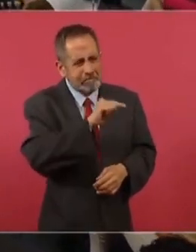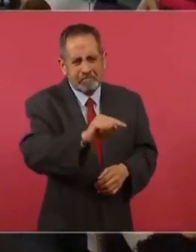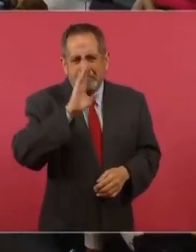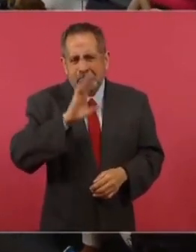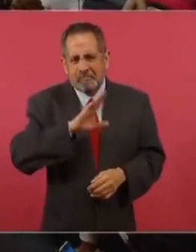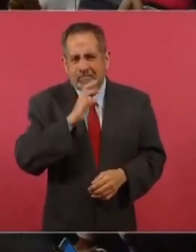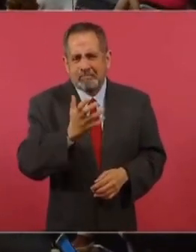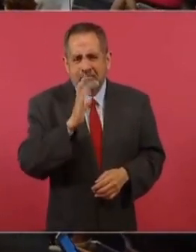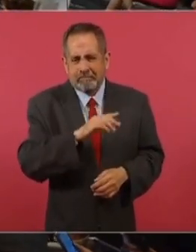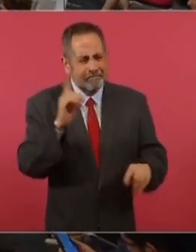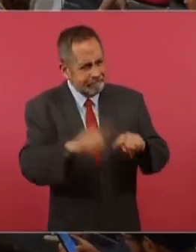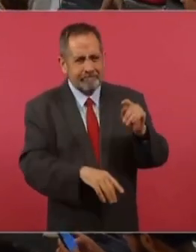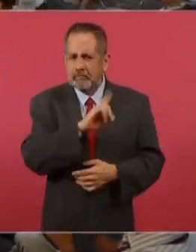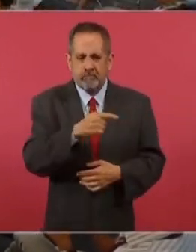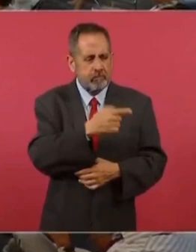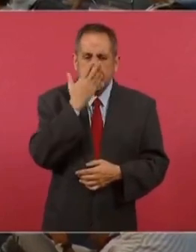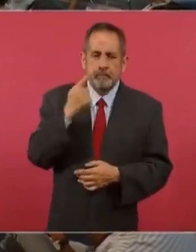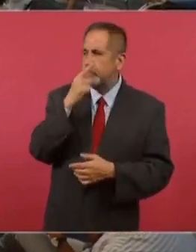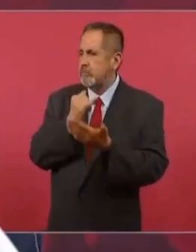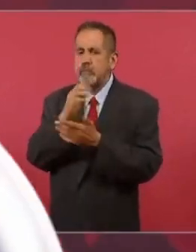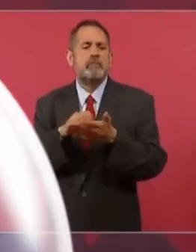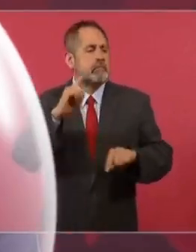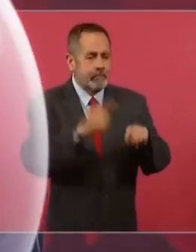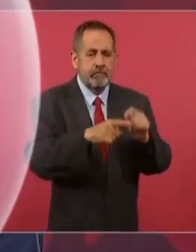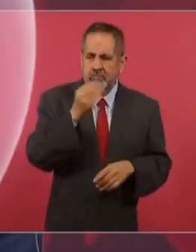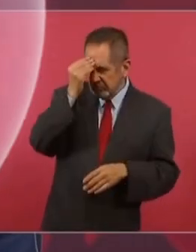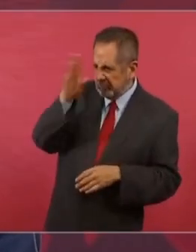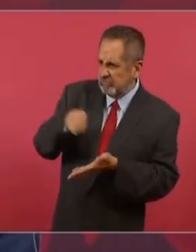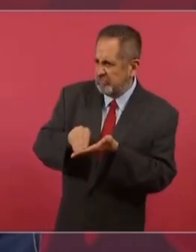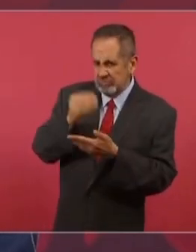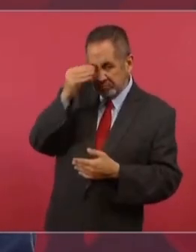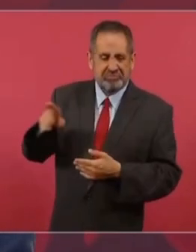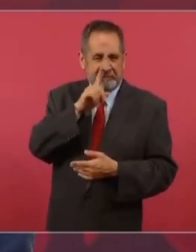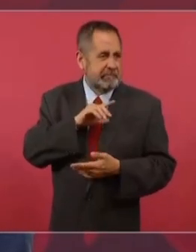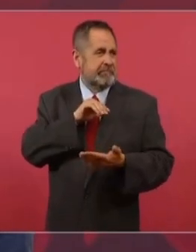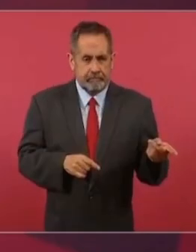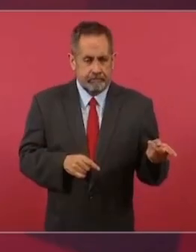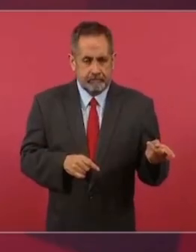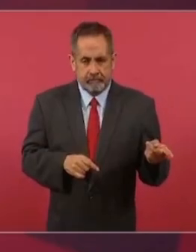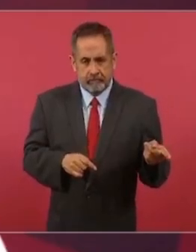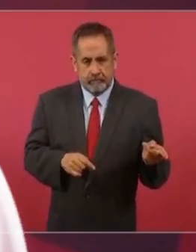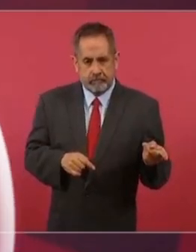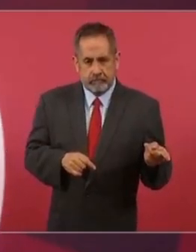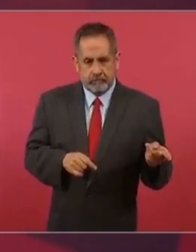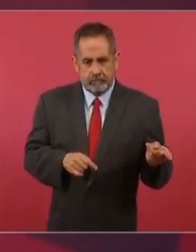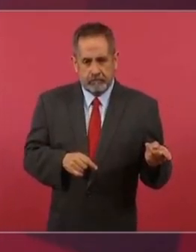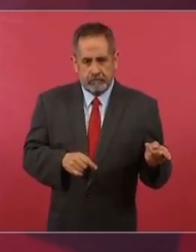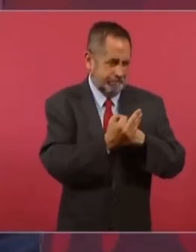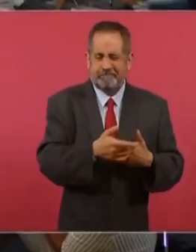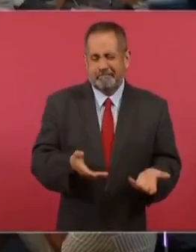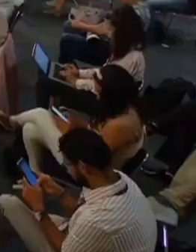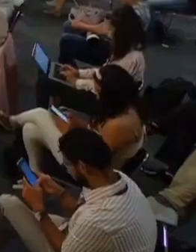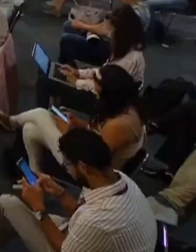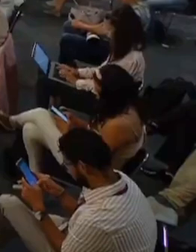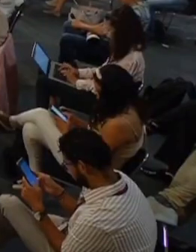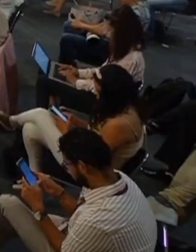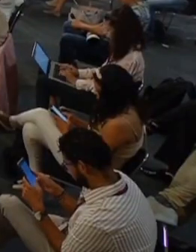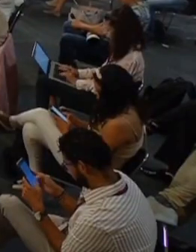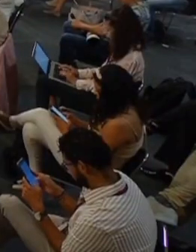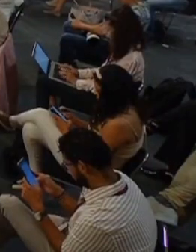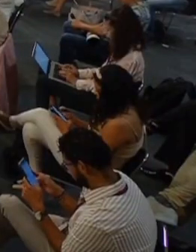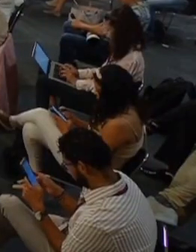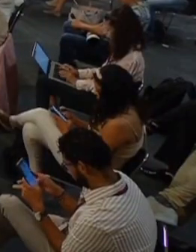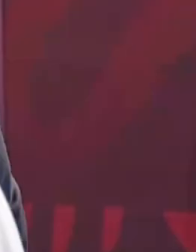antidemocráticas. Calumnia en los medios, los pactos de las cúpulas